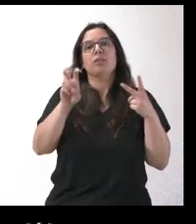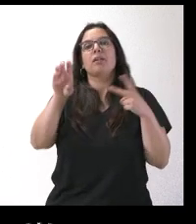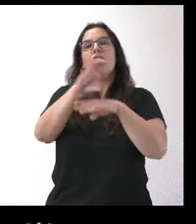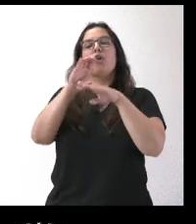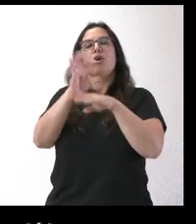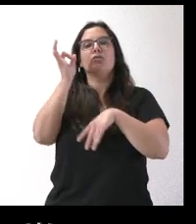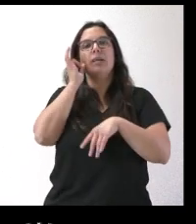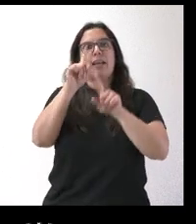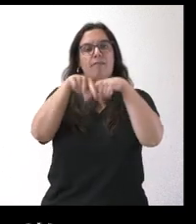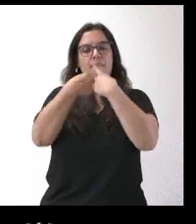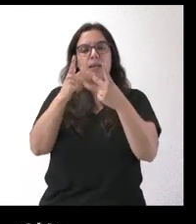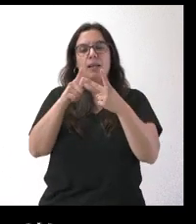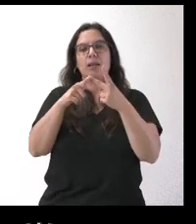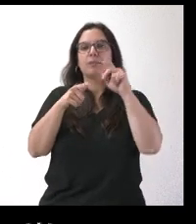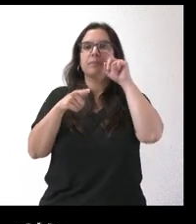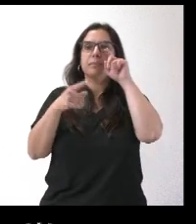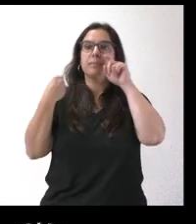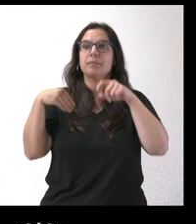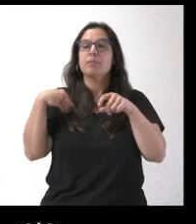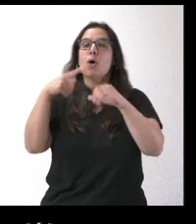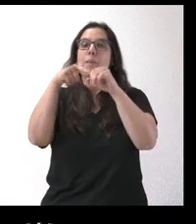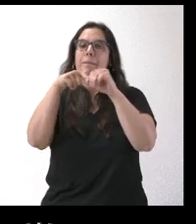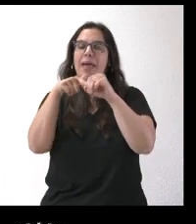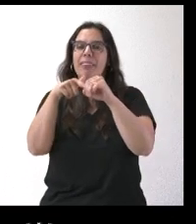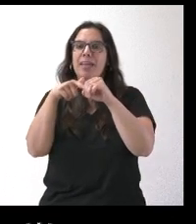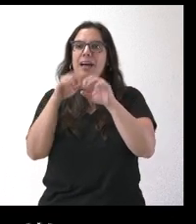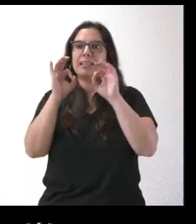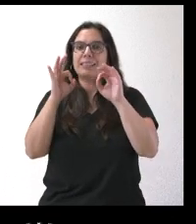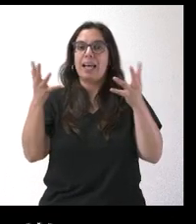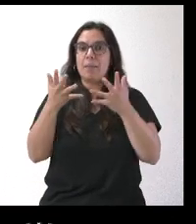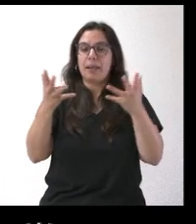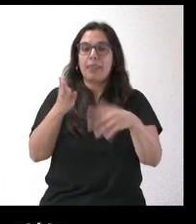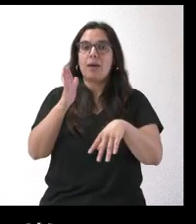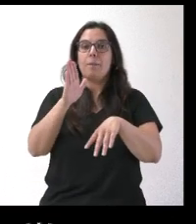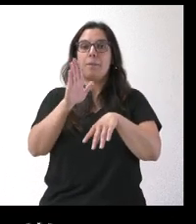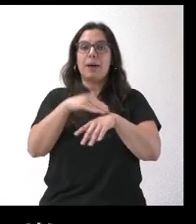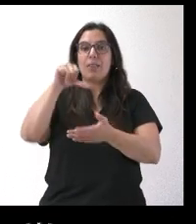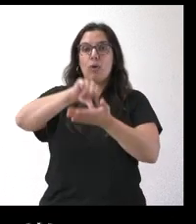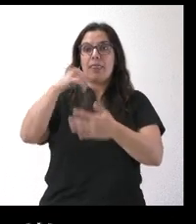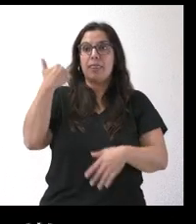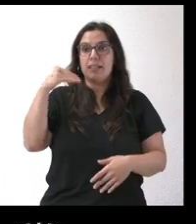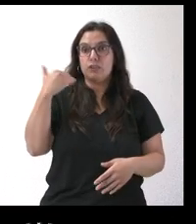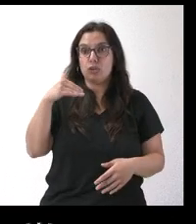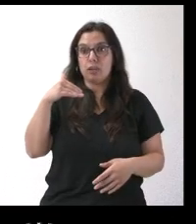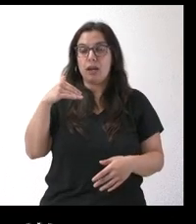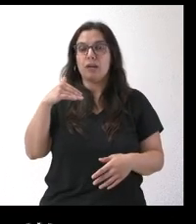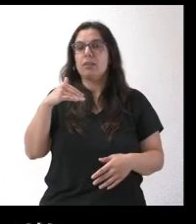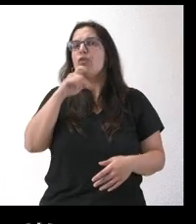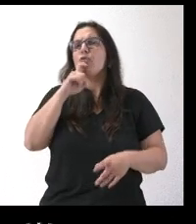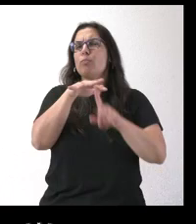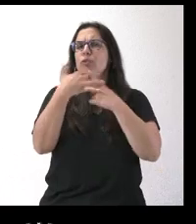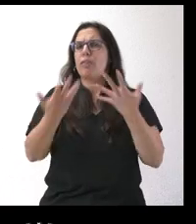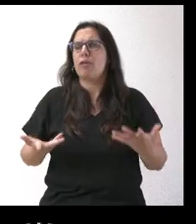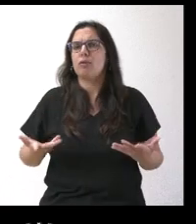preguntarle si se ha avanzado en la petición de las plazas de emergencia para la ciudad de Soria, como está ahora mismo la situación.